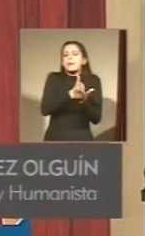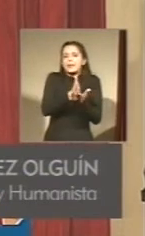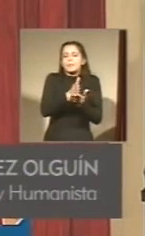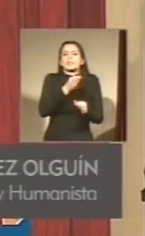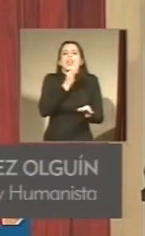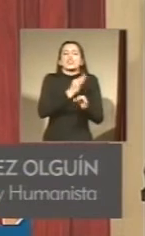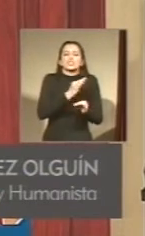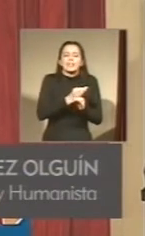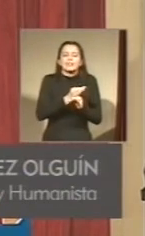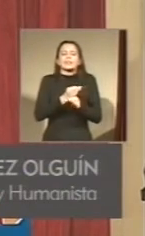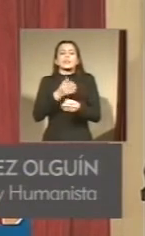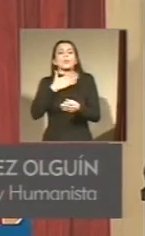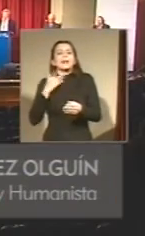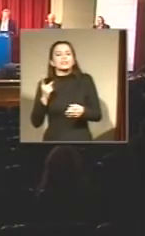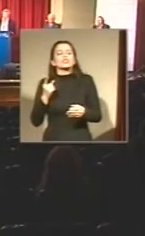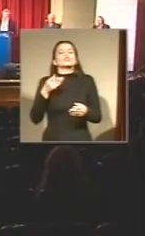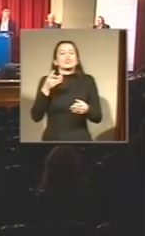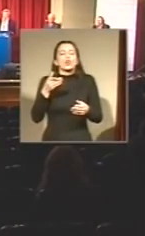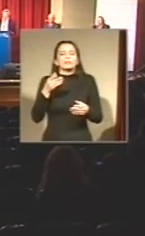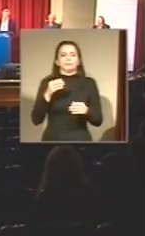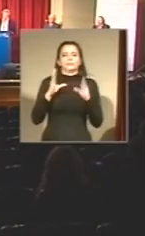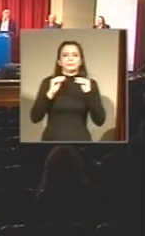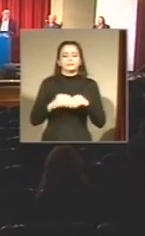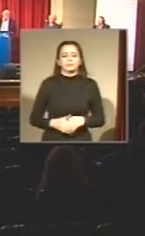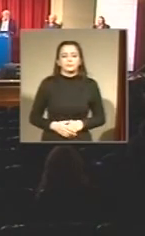maestros son los artísticos gracias